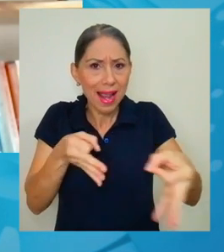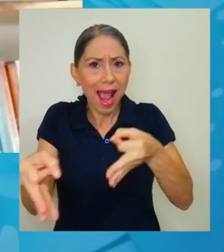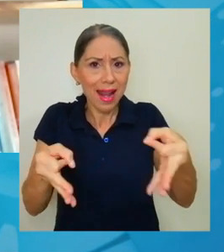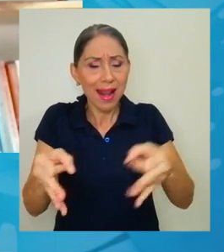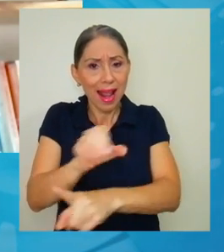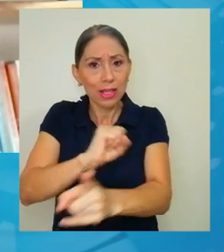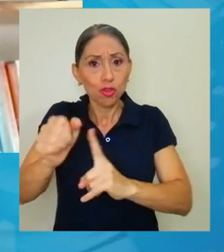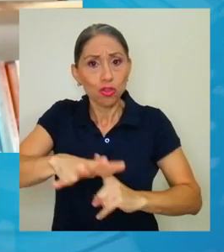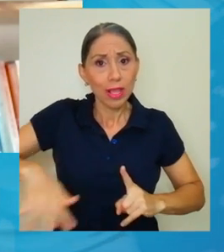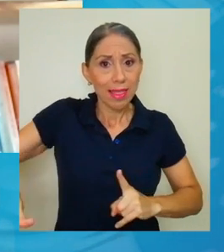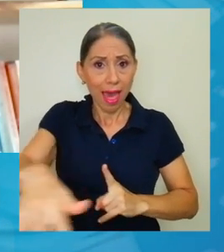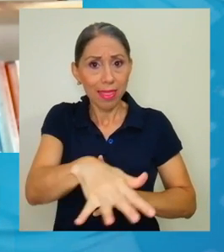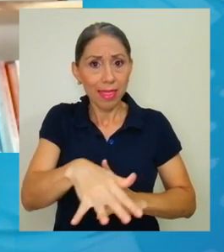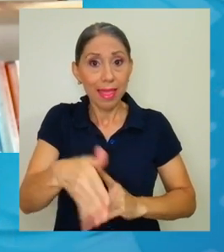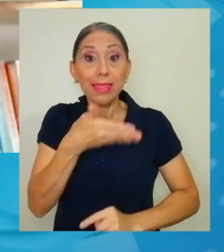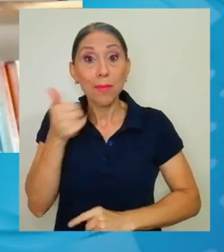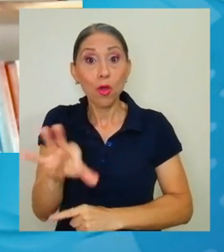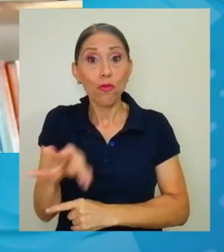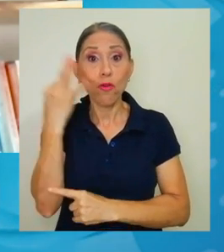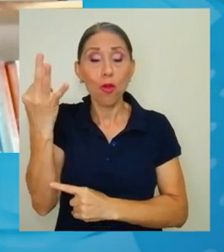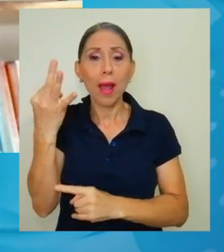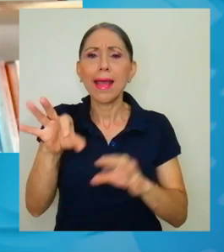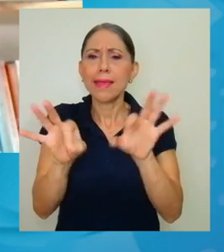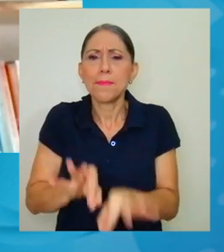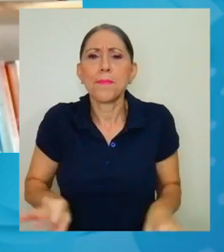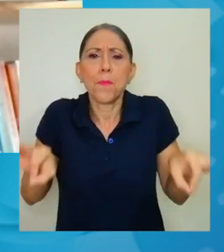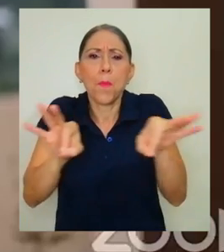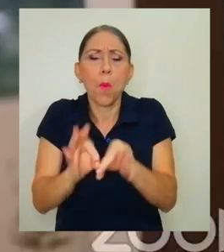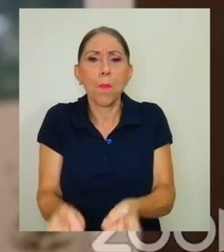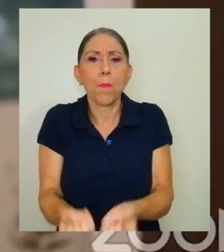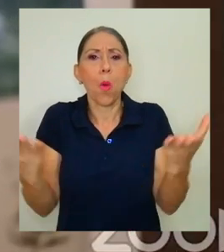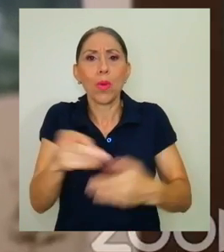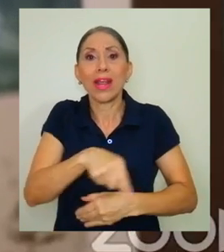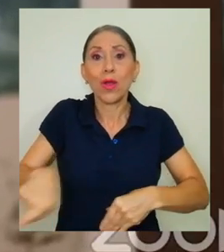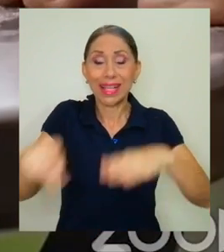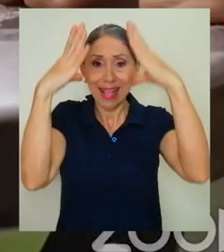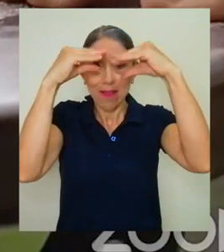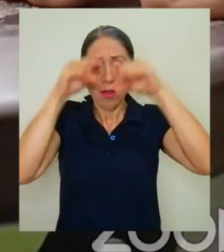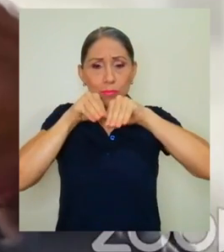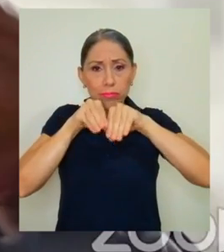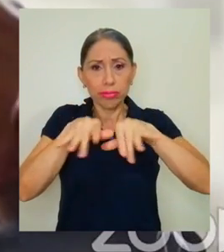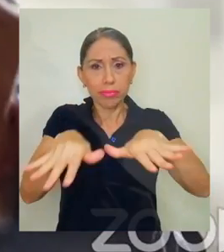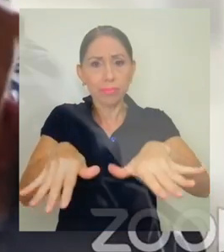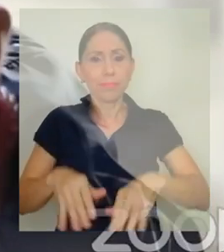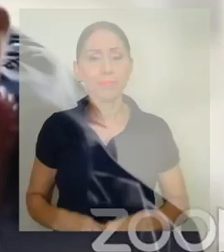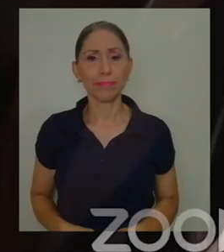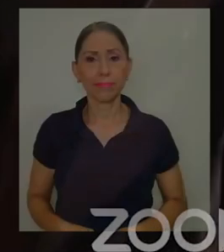mejor a la sociedad el valor público que hay en estas transferencias.